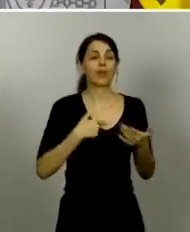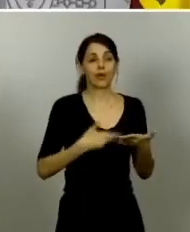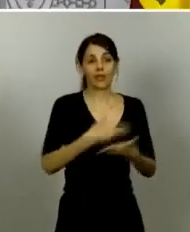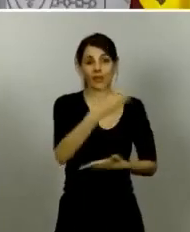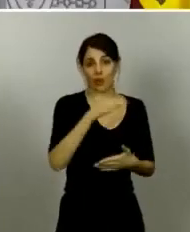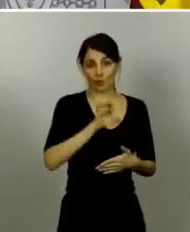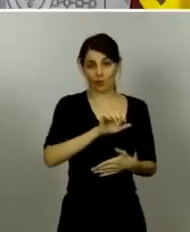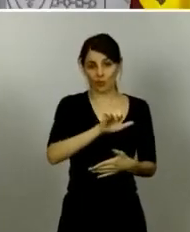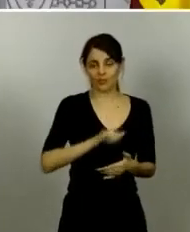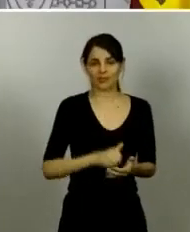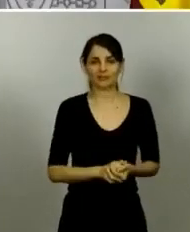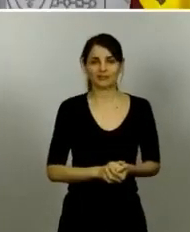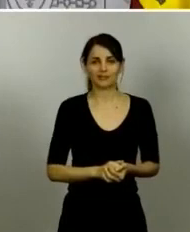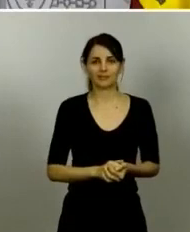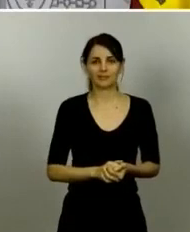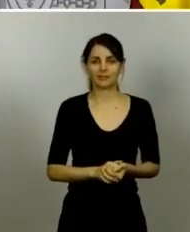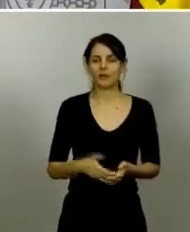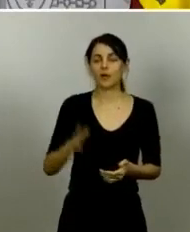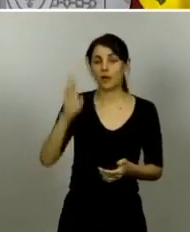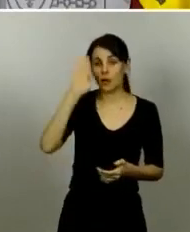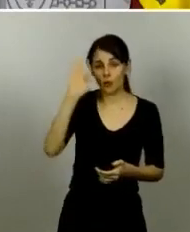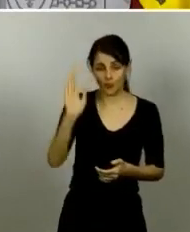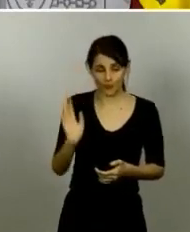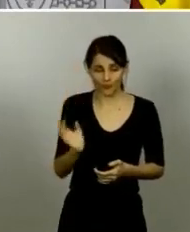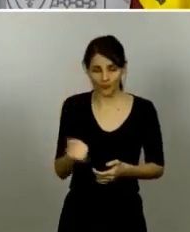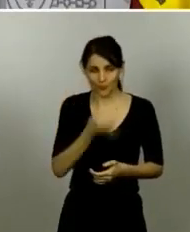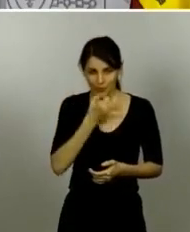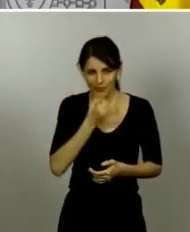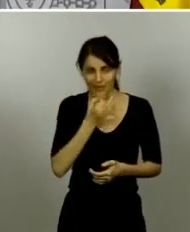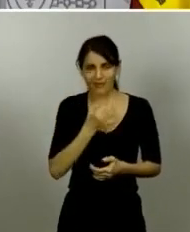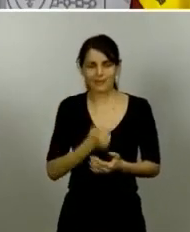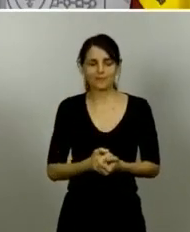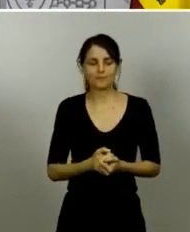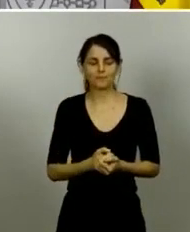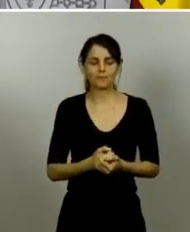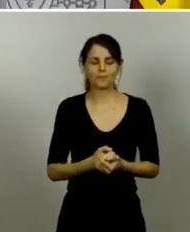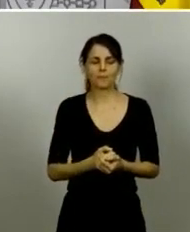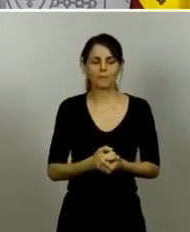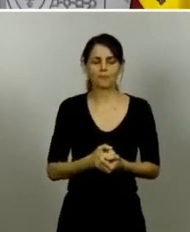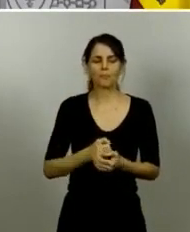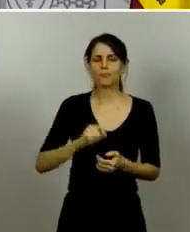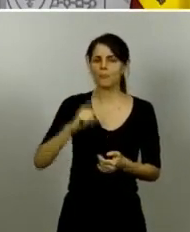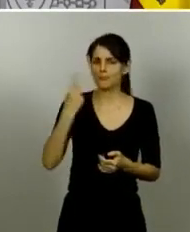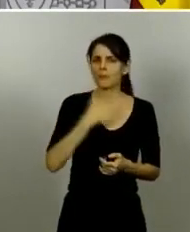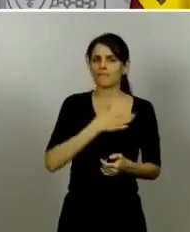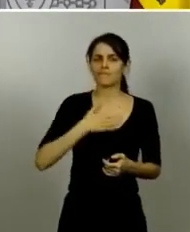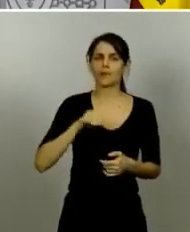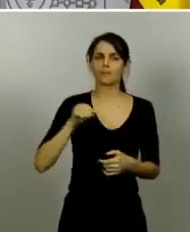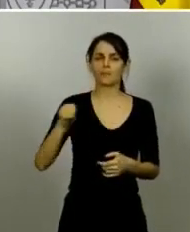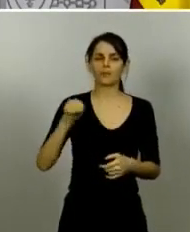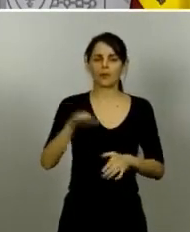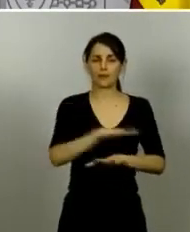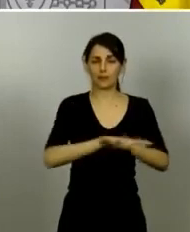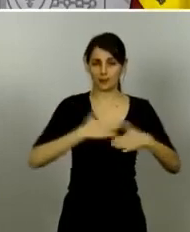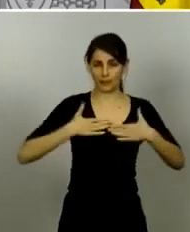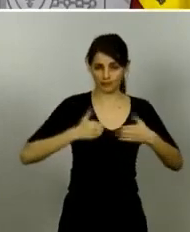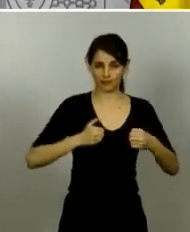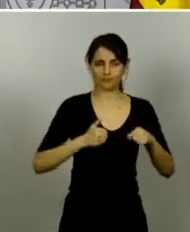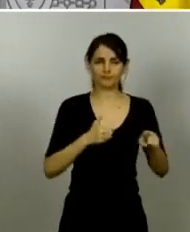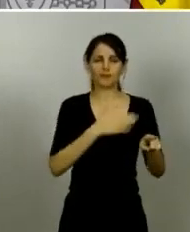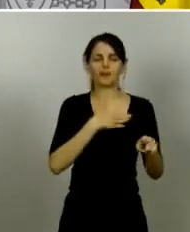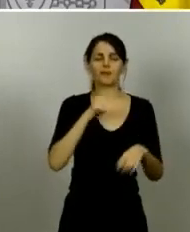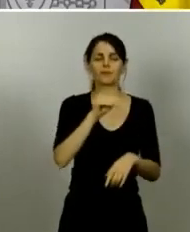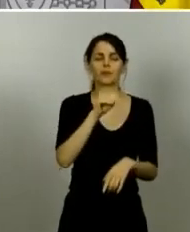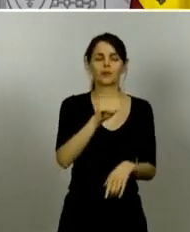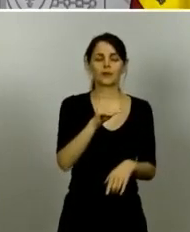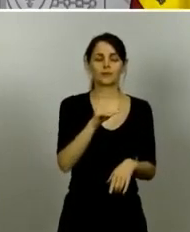hola buenas tardes soy Belén Remacha del eldiario.es a ver en primer lugar le quería preguntar al ministro Salvador Illa quería continuar con